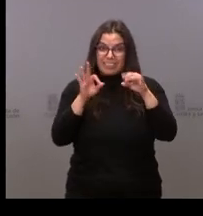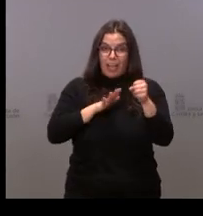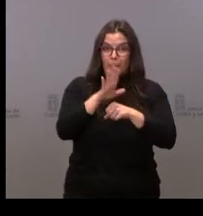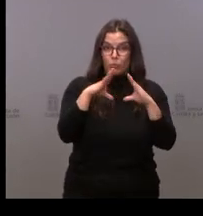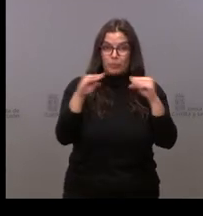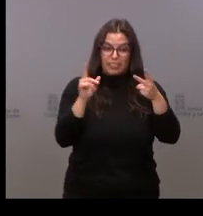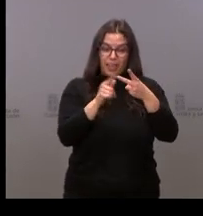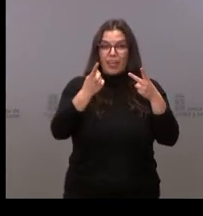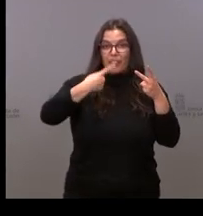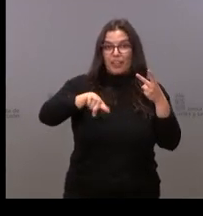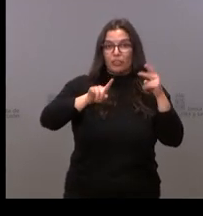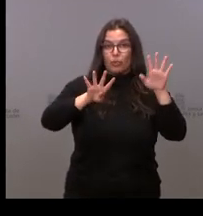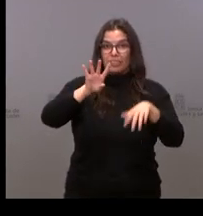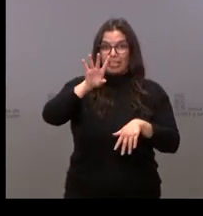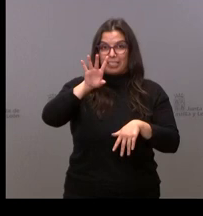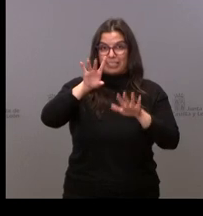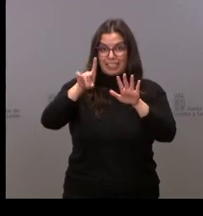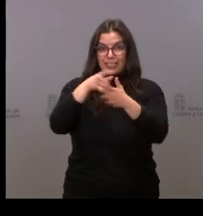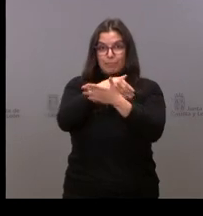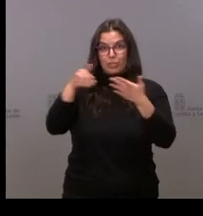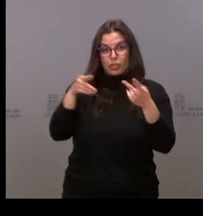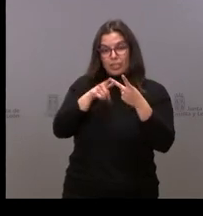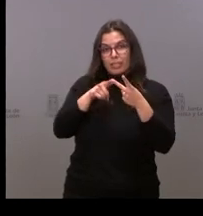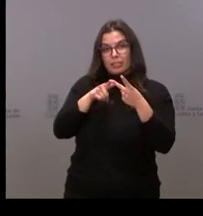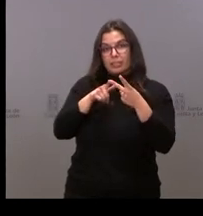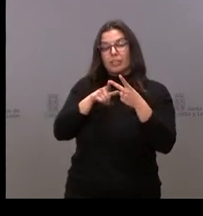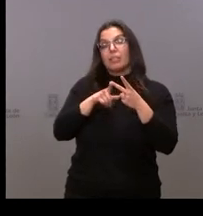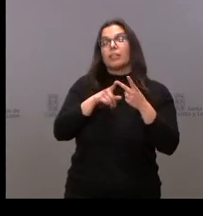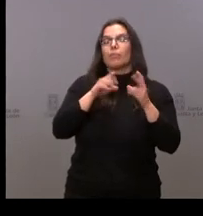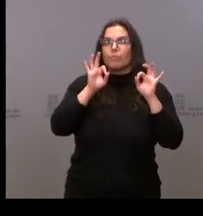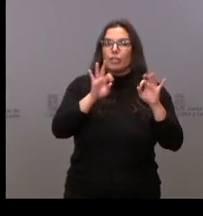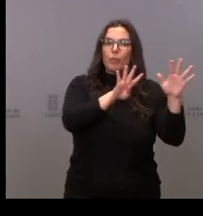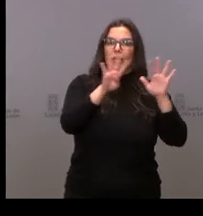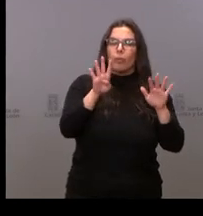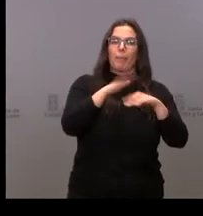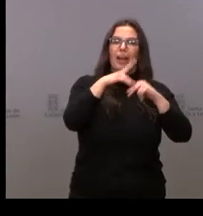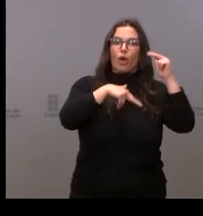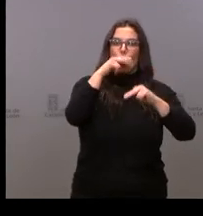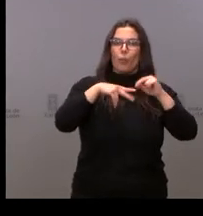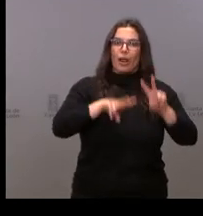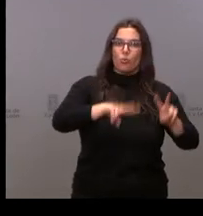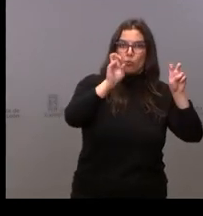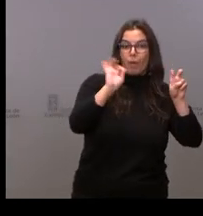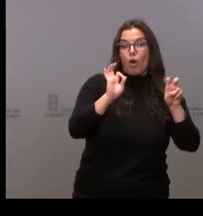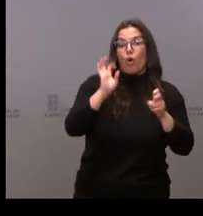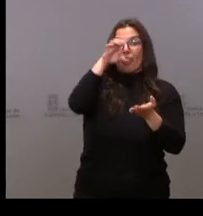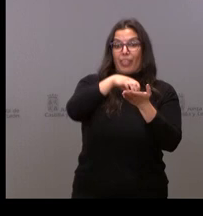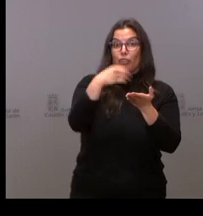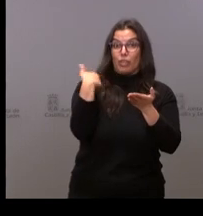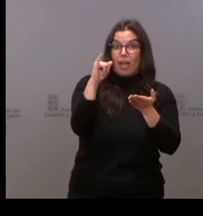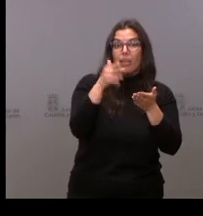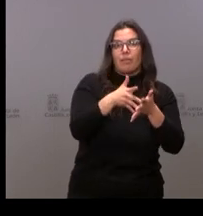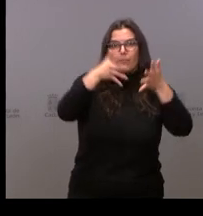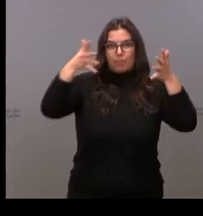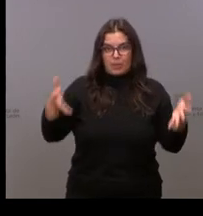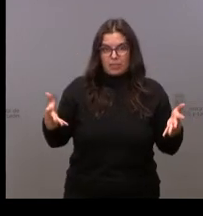esos 196 millones se dirigen, 99 millones a obras nuevas y ampliaciones de centros educativos